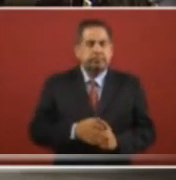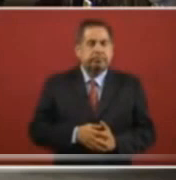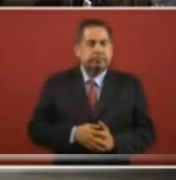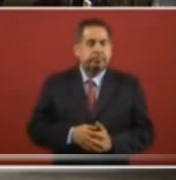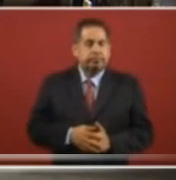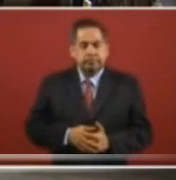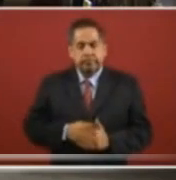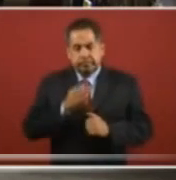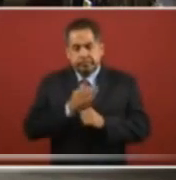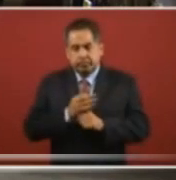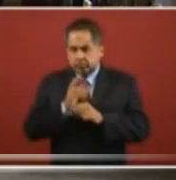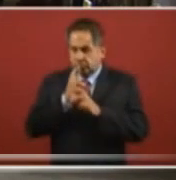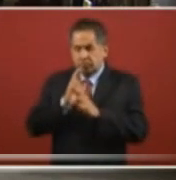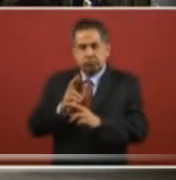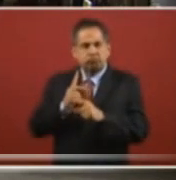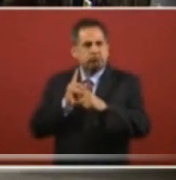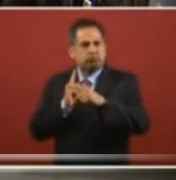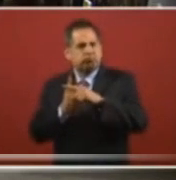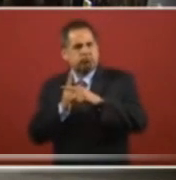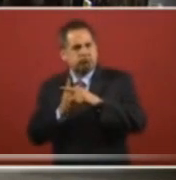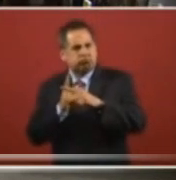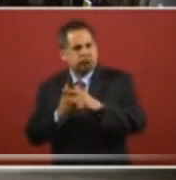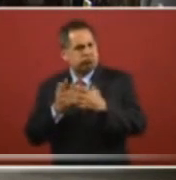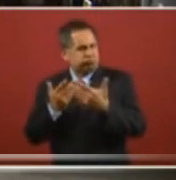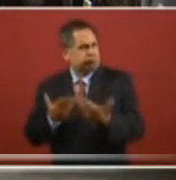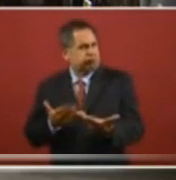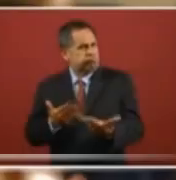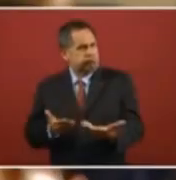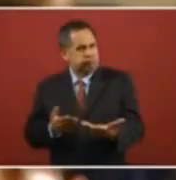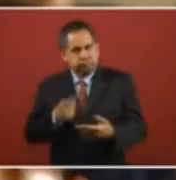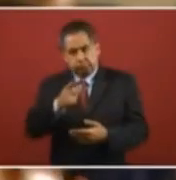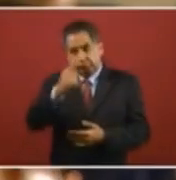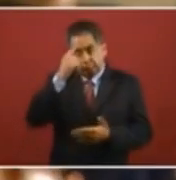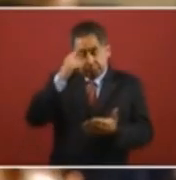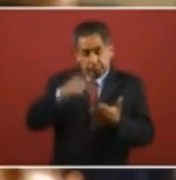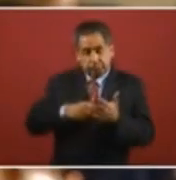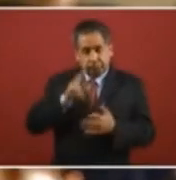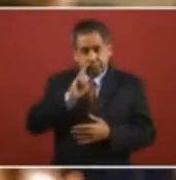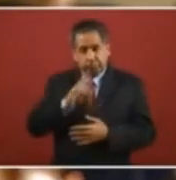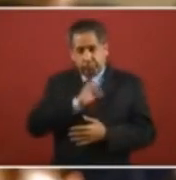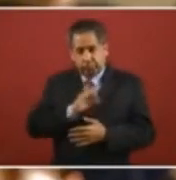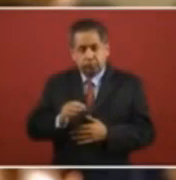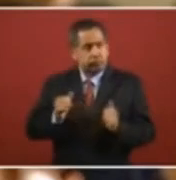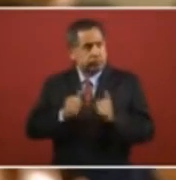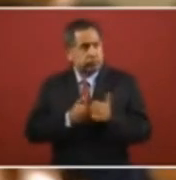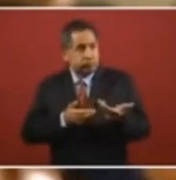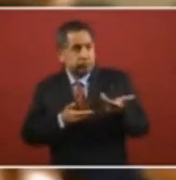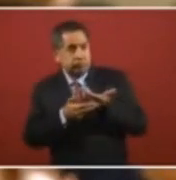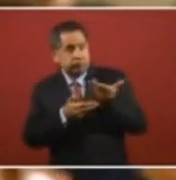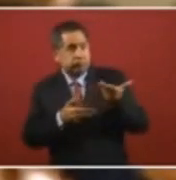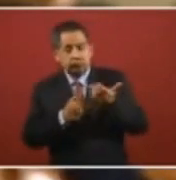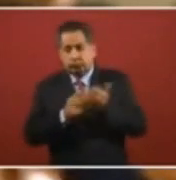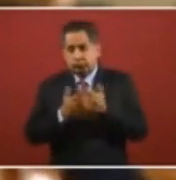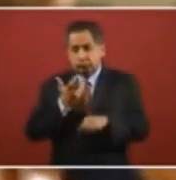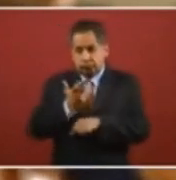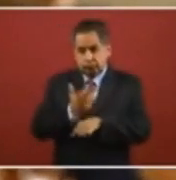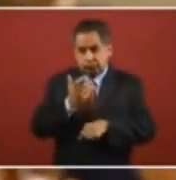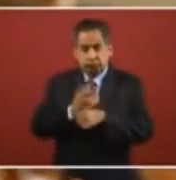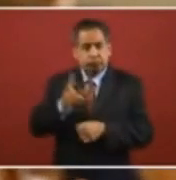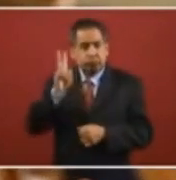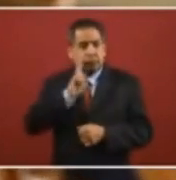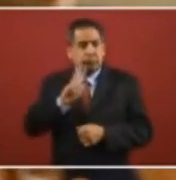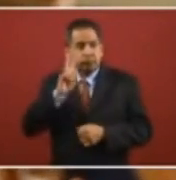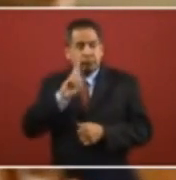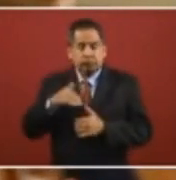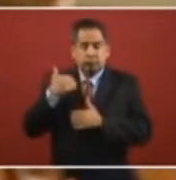resultados positivos, ¿quiere usted posible negociar con el gobierno de Estados Unidos para que